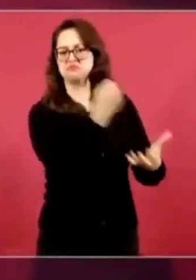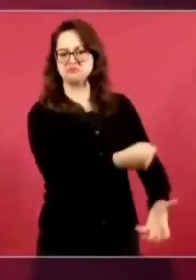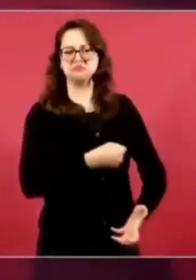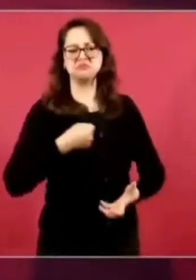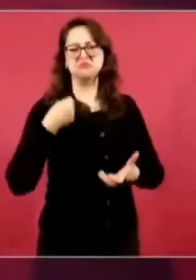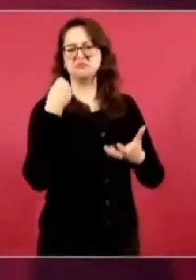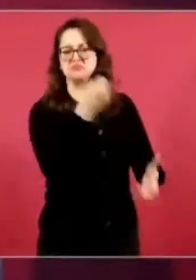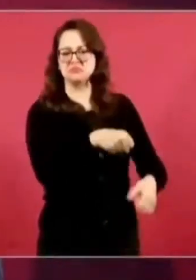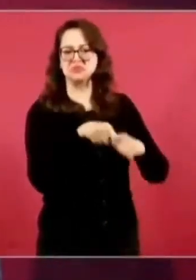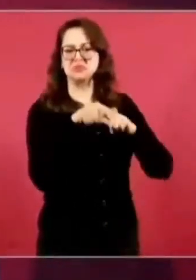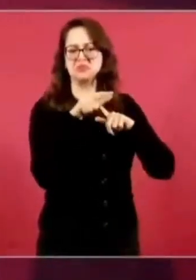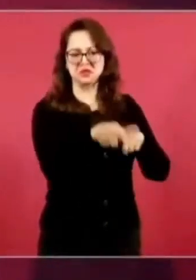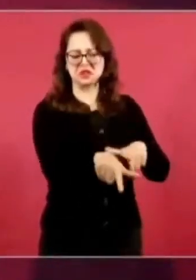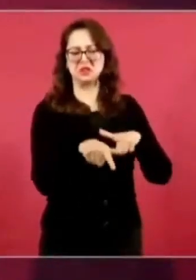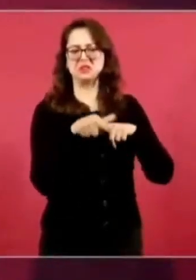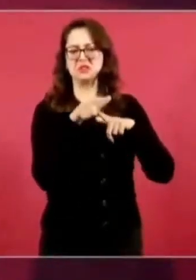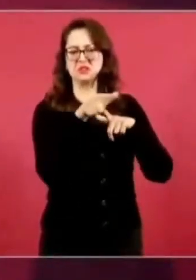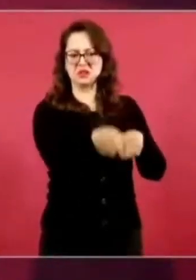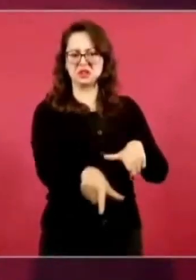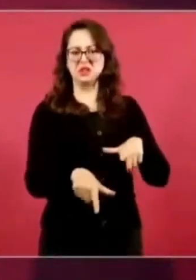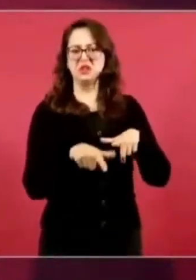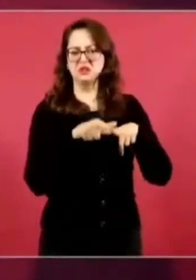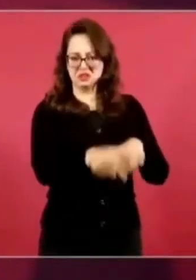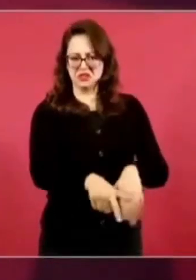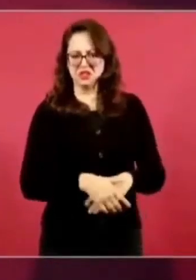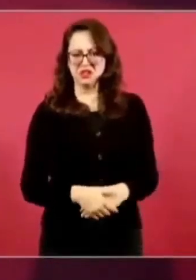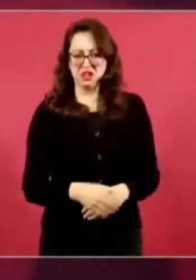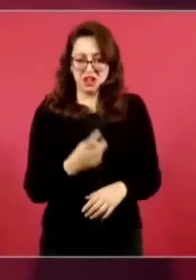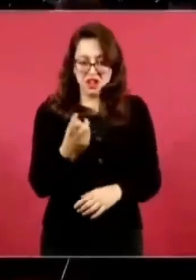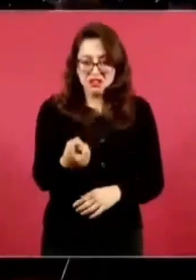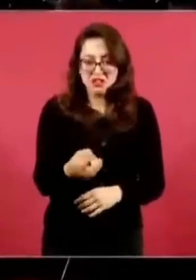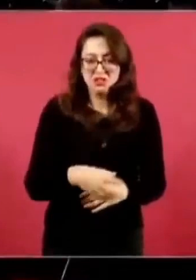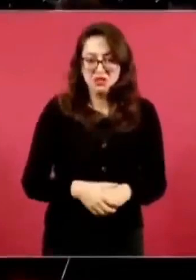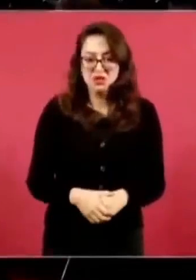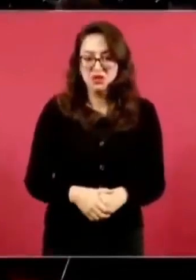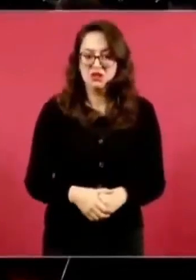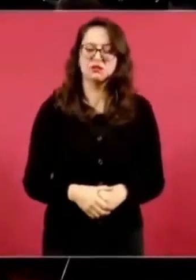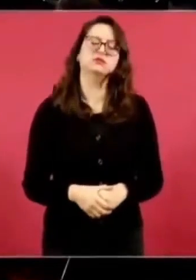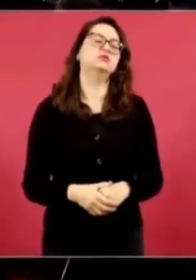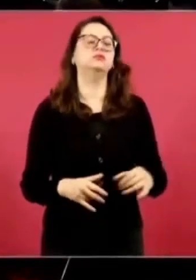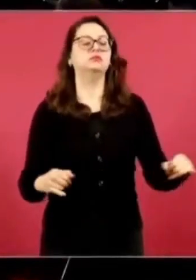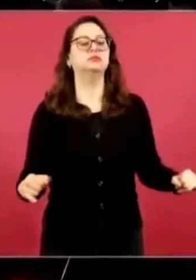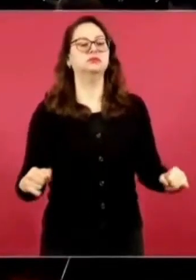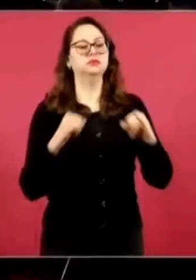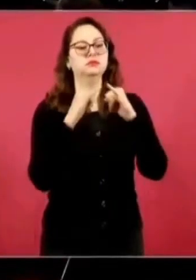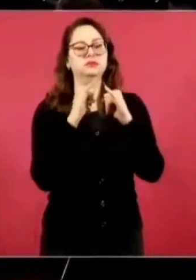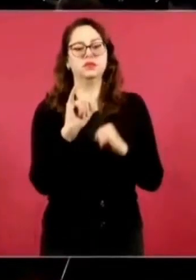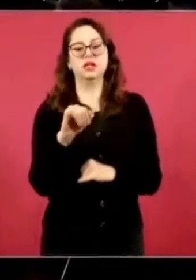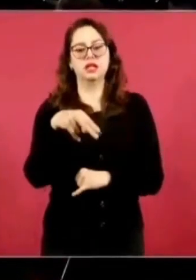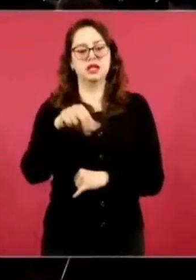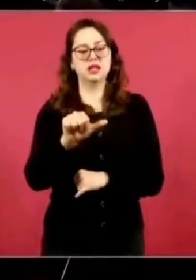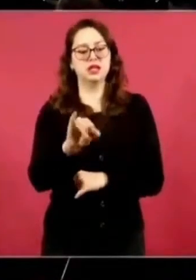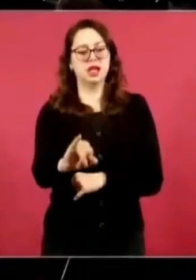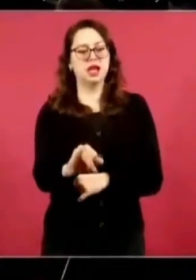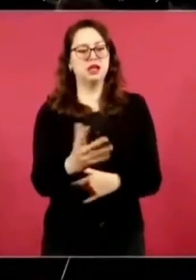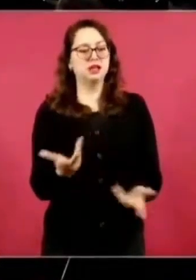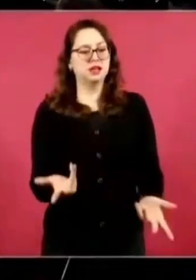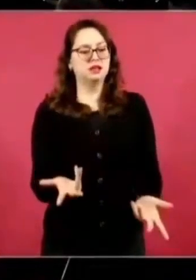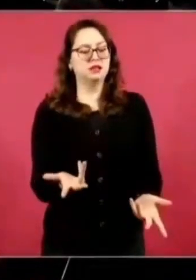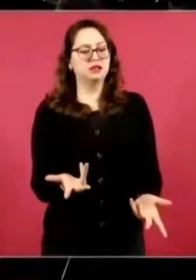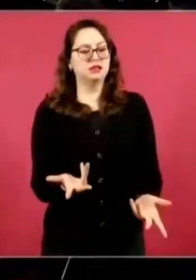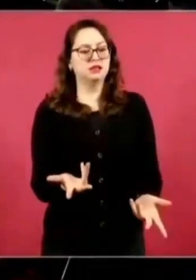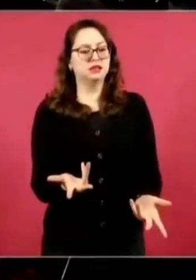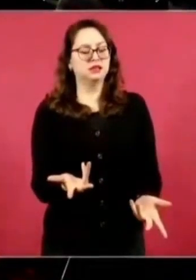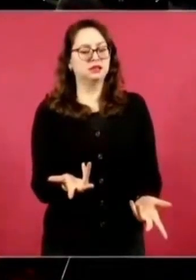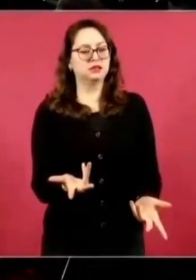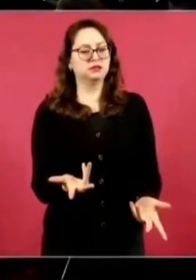¿Ya vieron para qué sirve el Instituto de la Transparencia? A ver, ¿por qué no pones ahí lo del acuerdo que tuvieron en